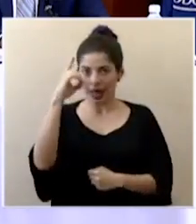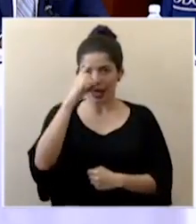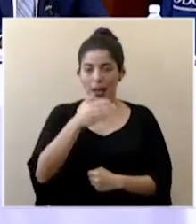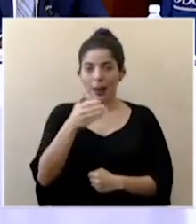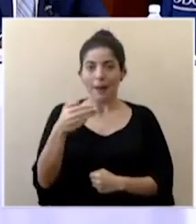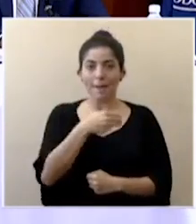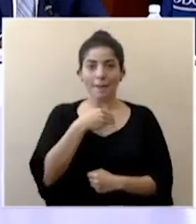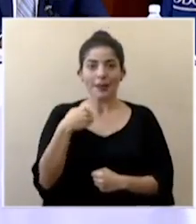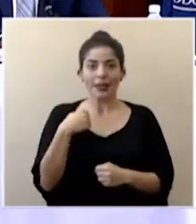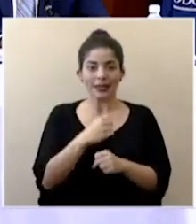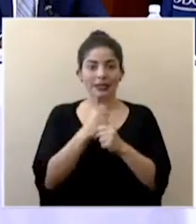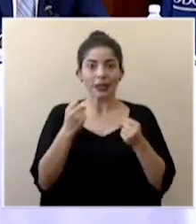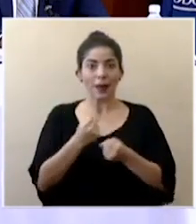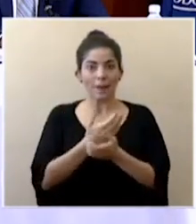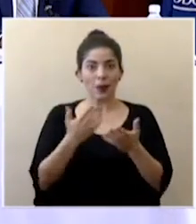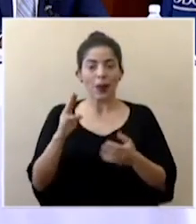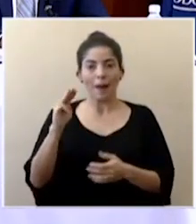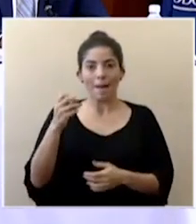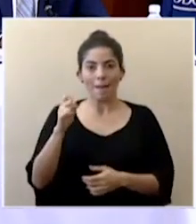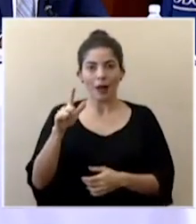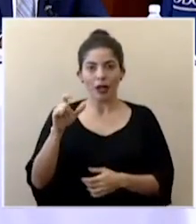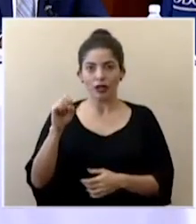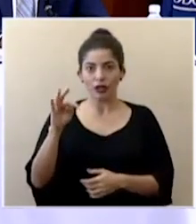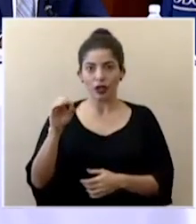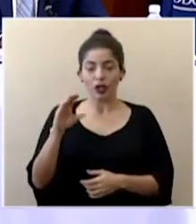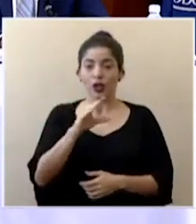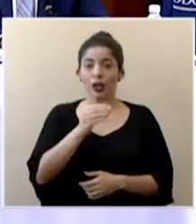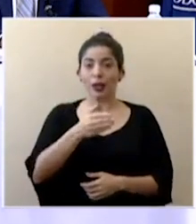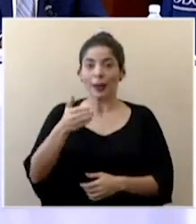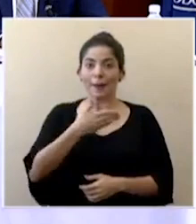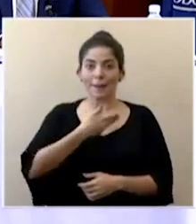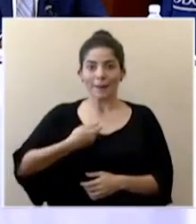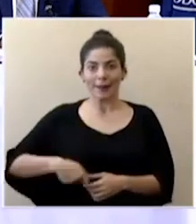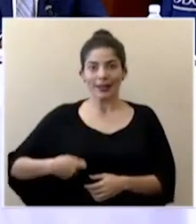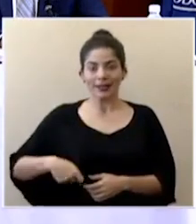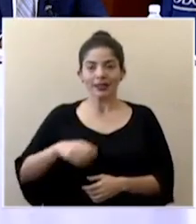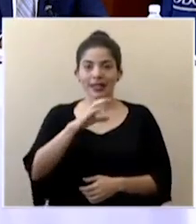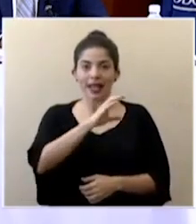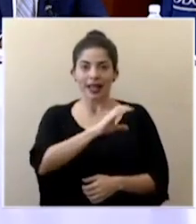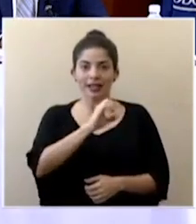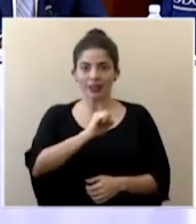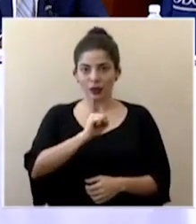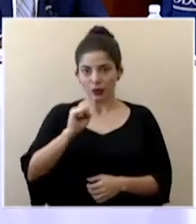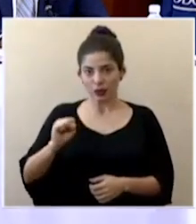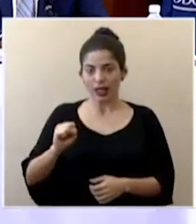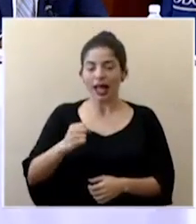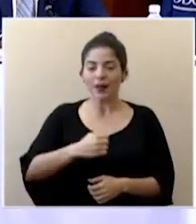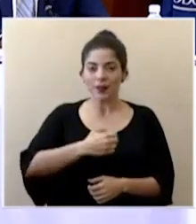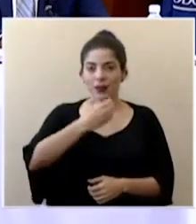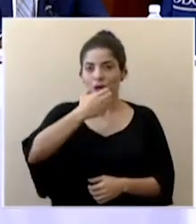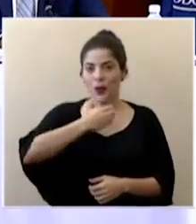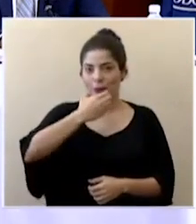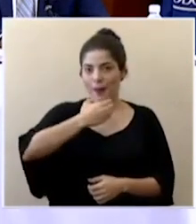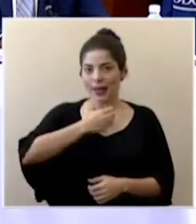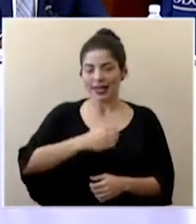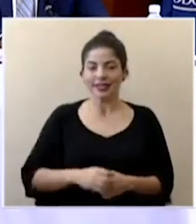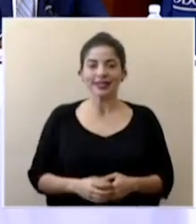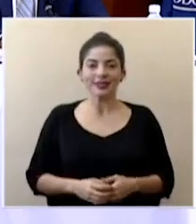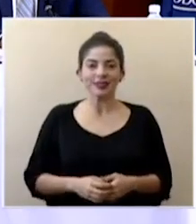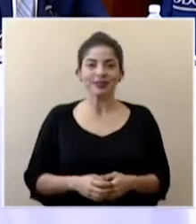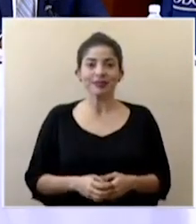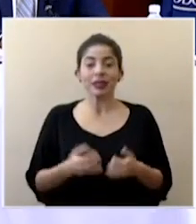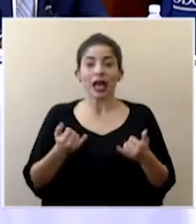el ministro de seguridad pública, don Michael Soto y el presidente ejecutivo de la Caja Costarricense del Seguro Social, doctor Román Macaya.